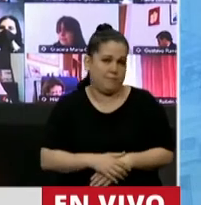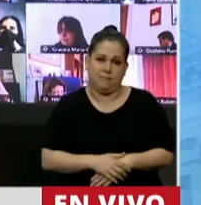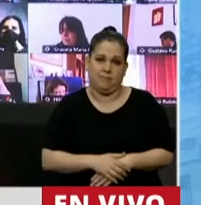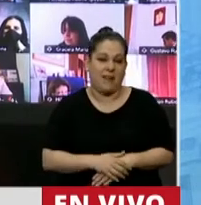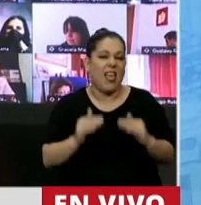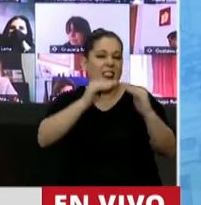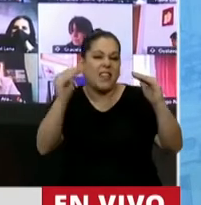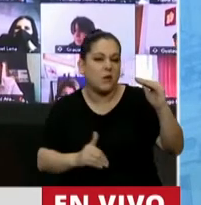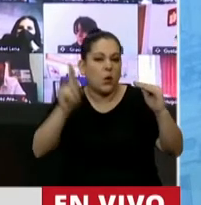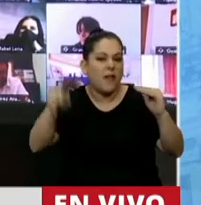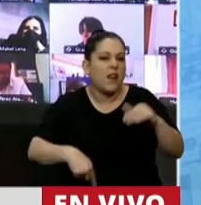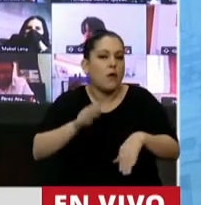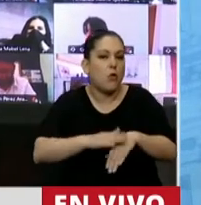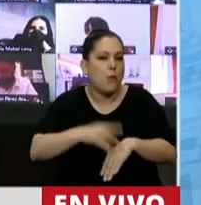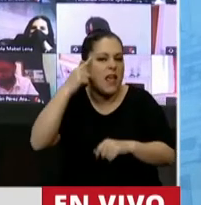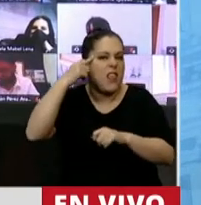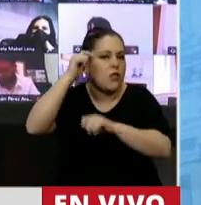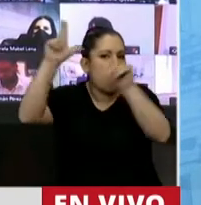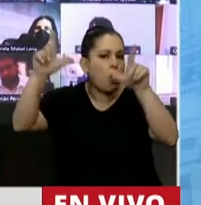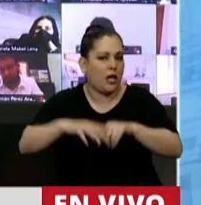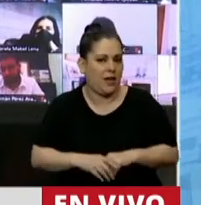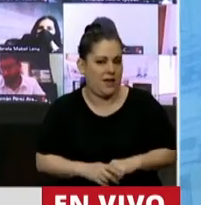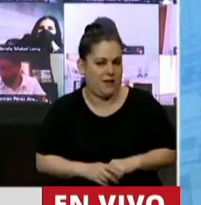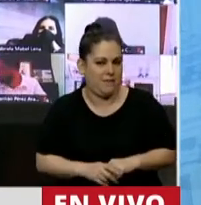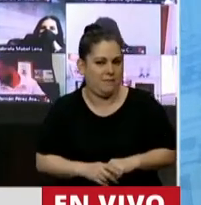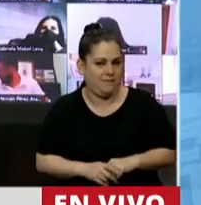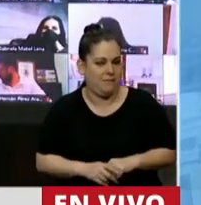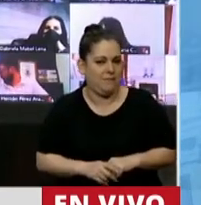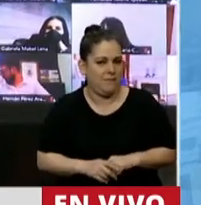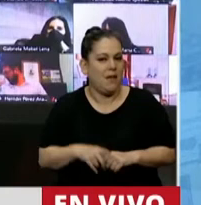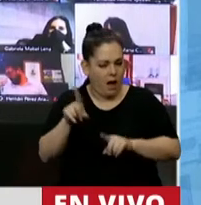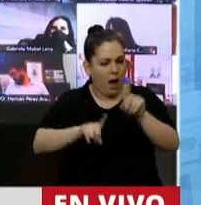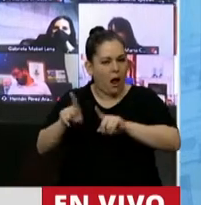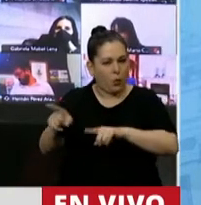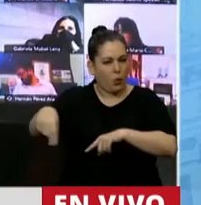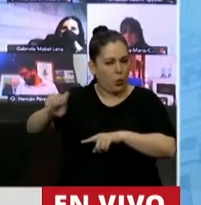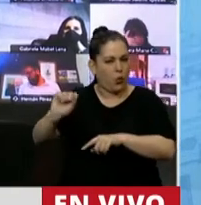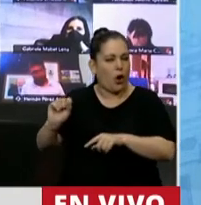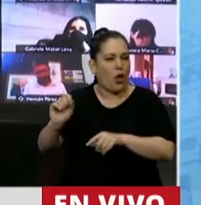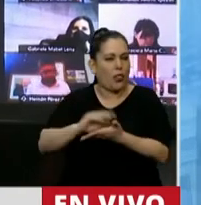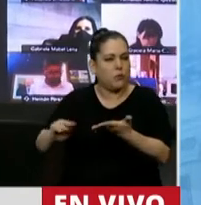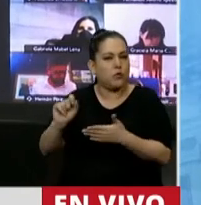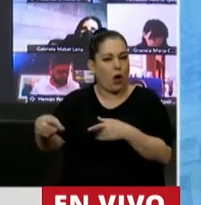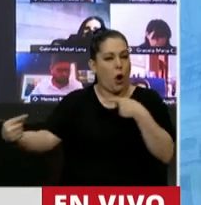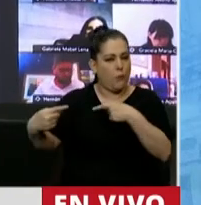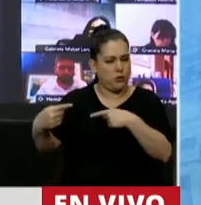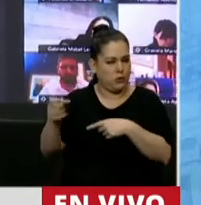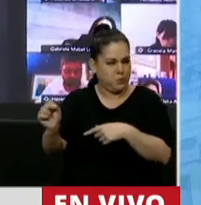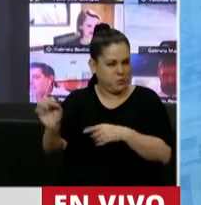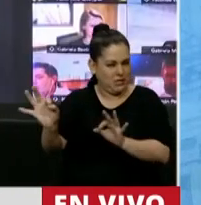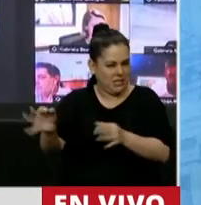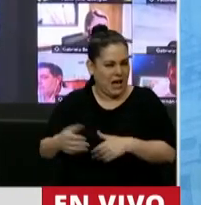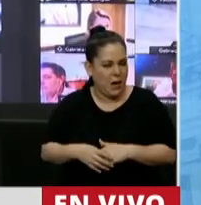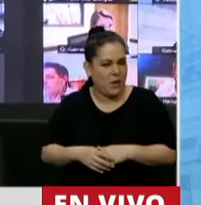ideológica. Esto lo dice Piketty, que se lo recogiendo a algunos de los diputados y diputadas de la oposición. Ya lo decía